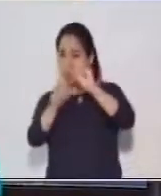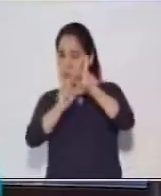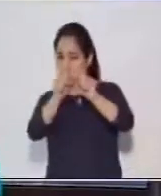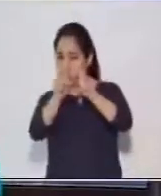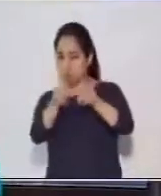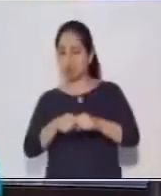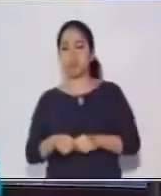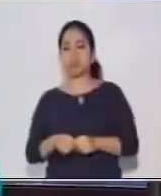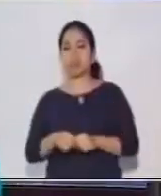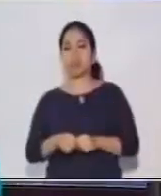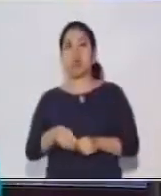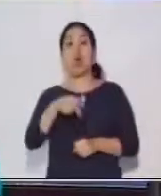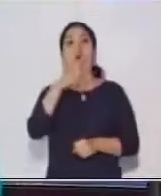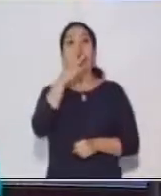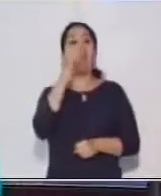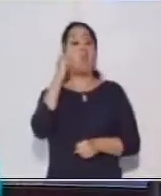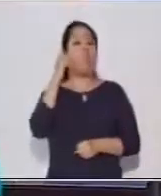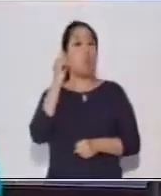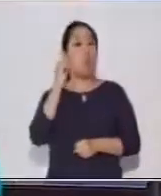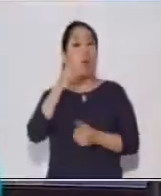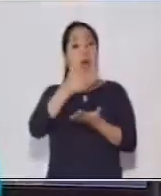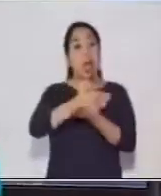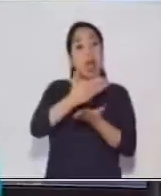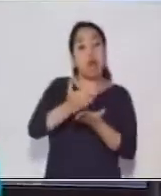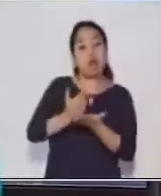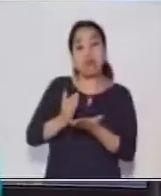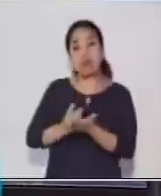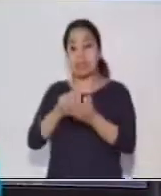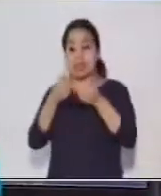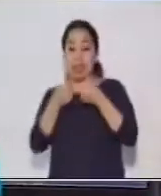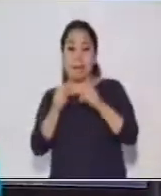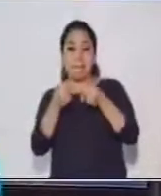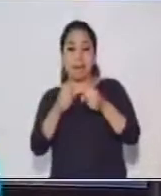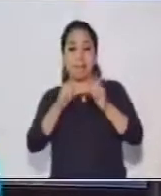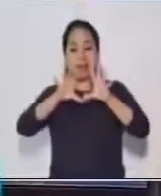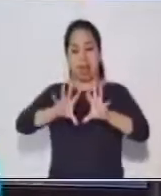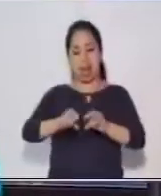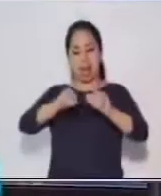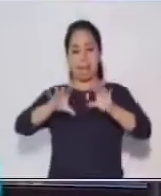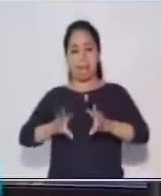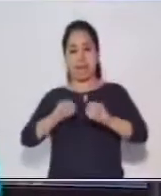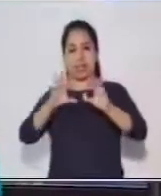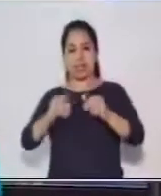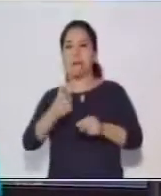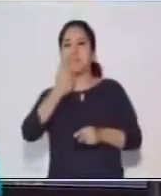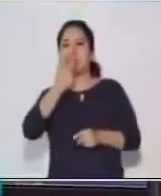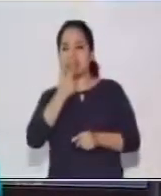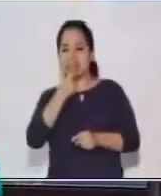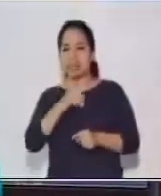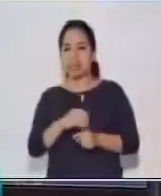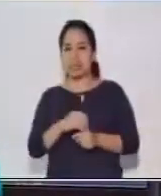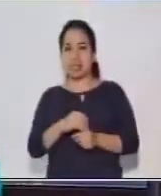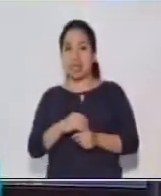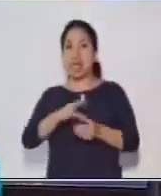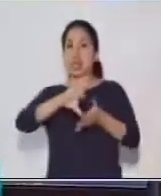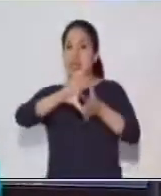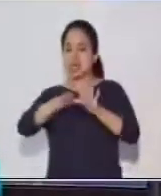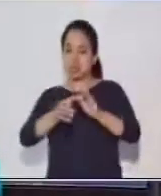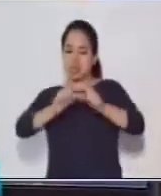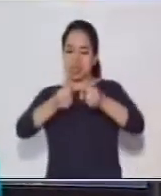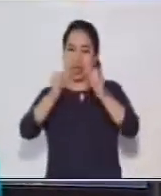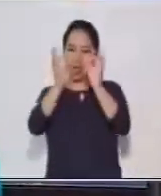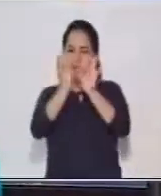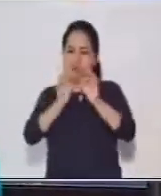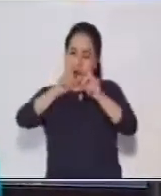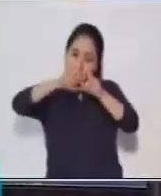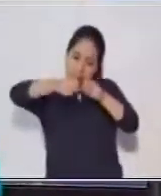Hugo en la cocina prepara la masa para las galletas. Luego les da forma con los